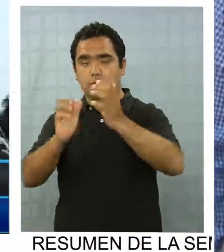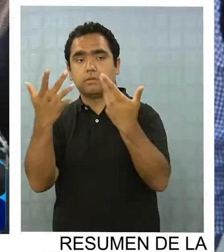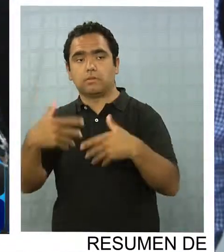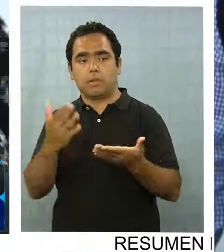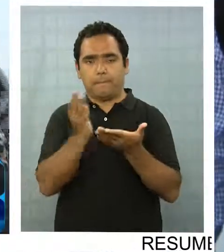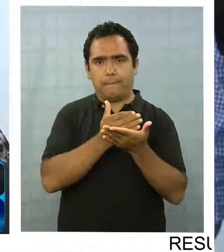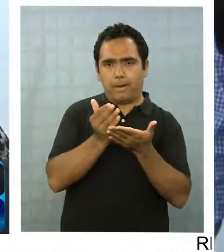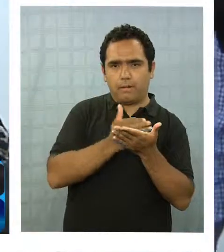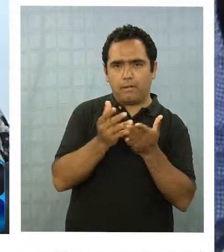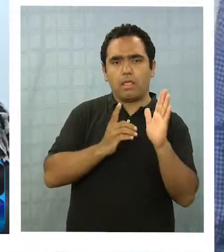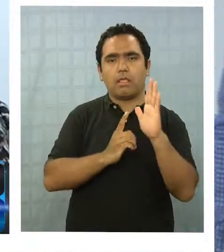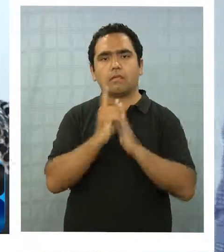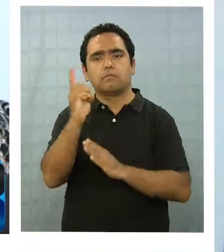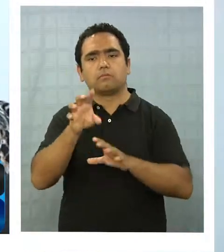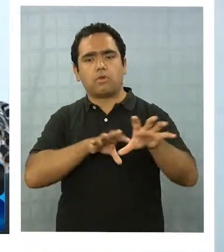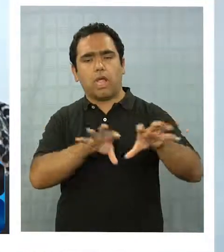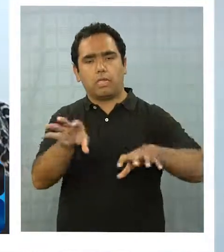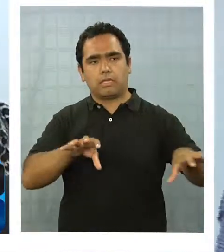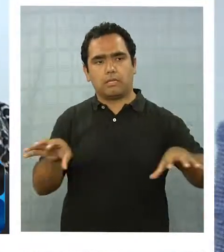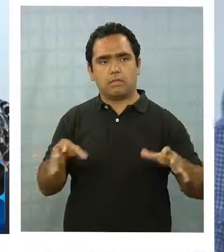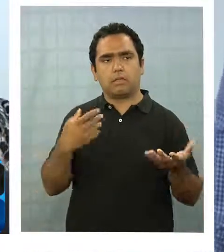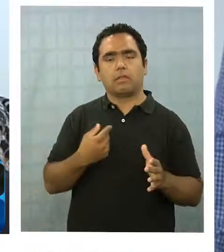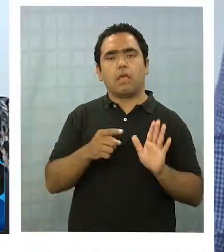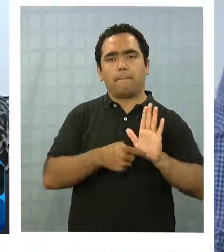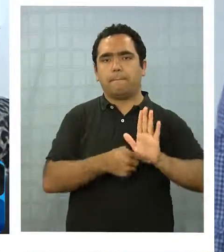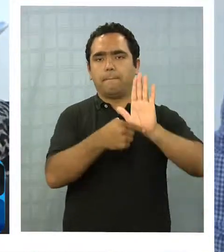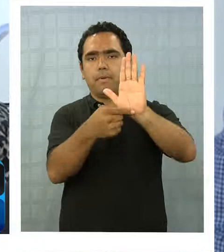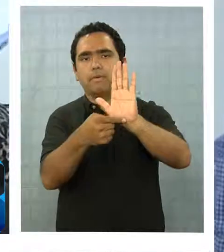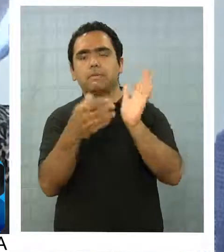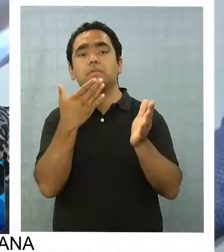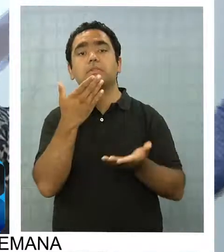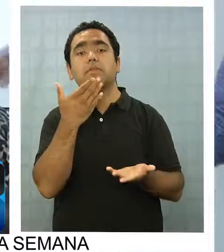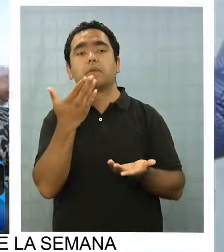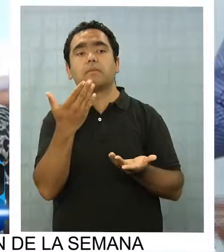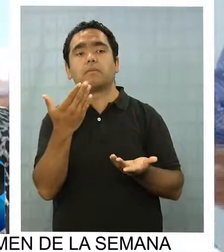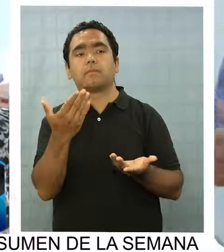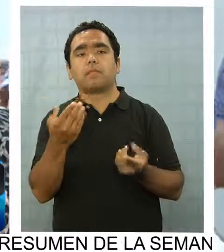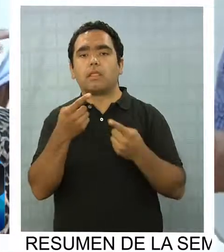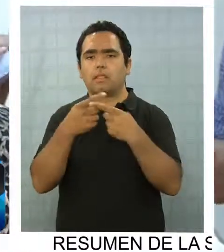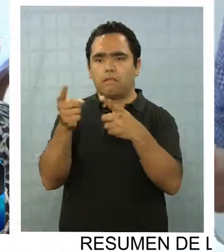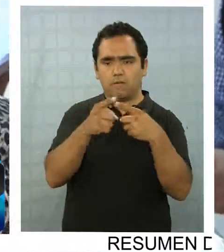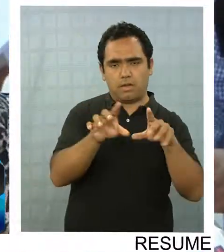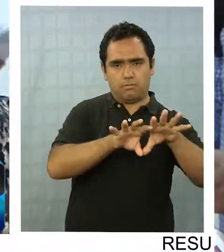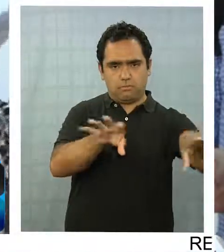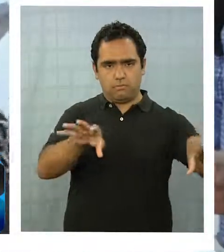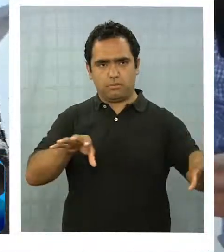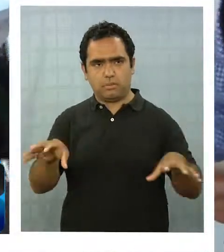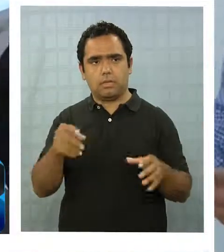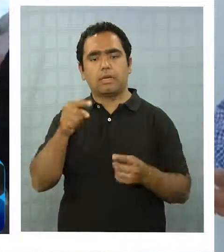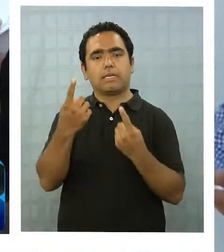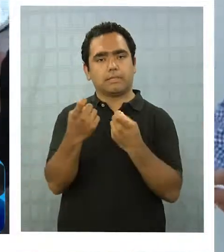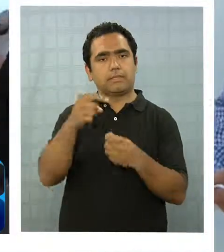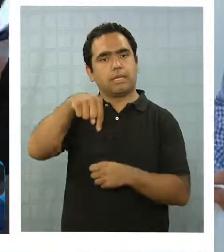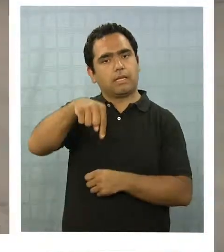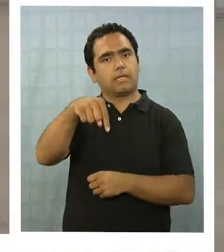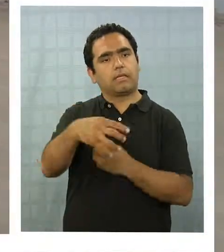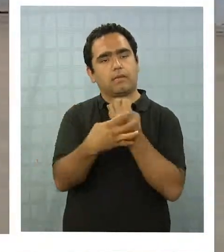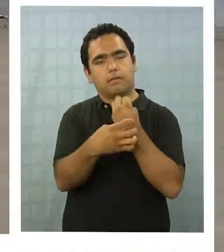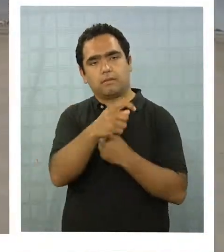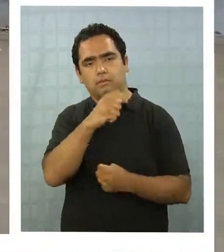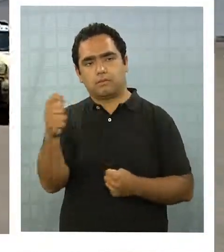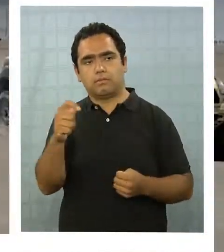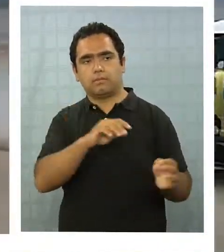planificación del desarrollo de distintas actividades, tanto de promoción como a su vez de otros productos que requiere la región para poder hacerla atractiva.